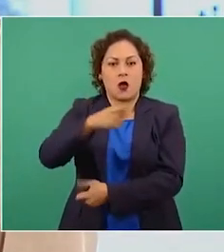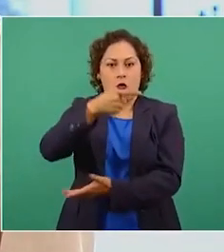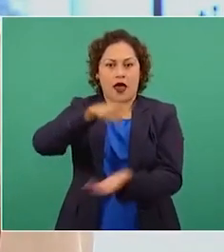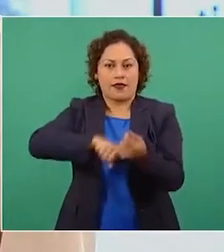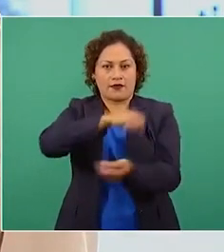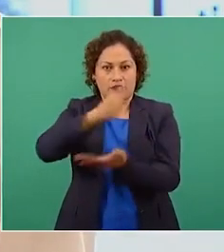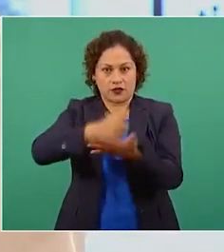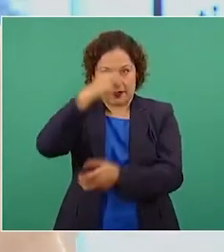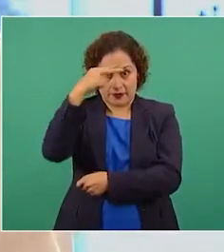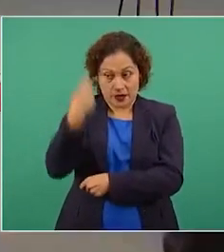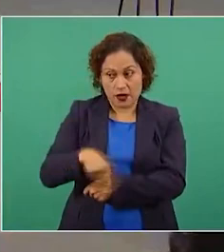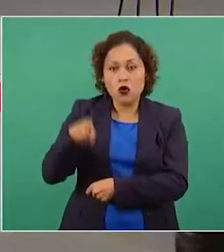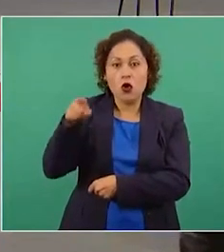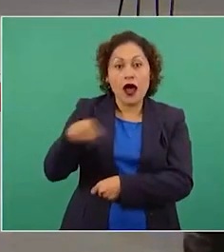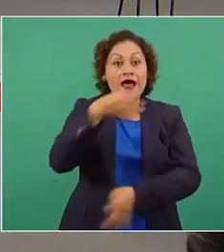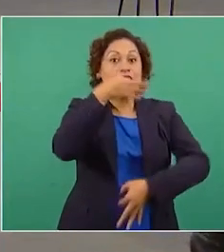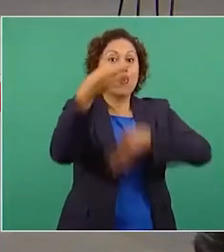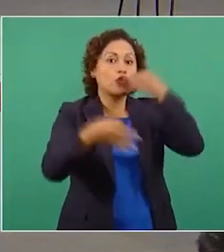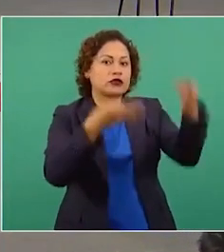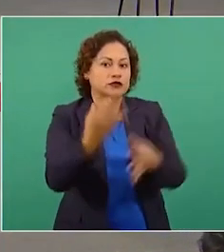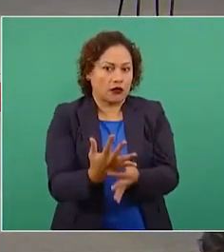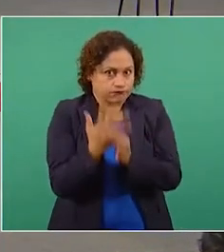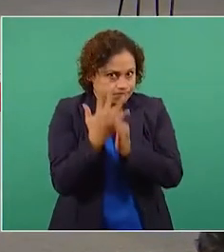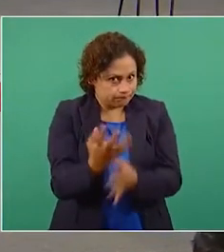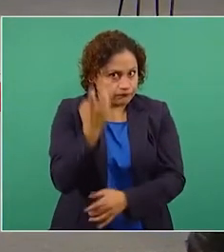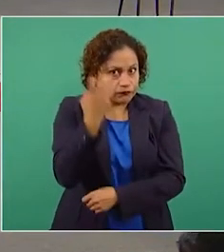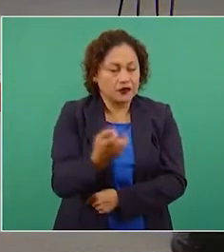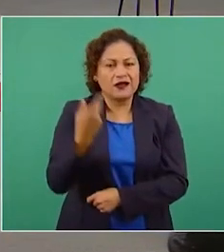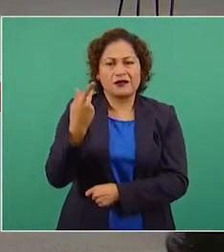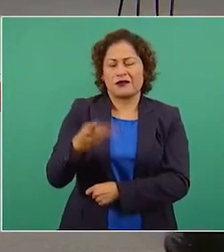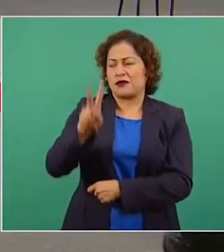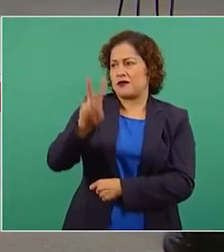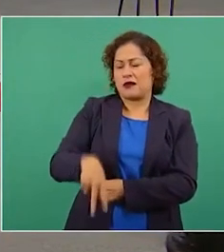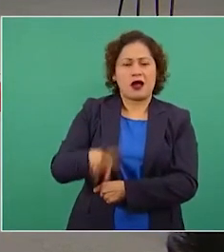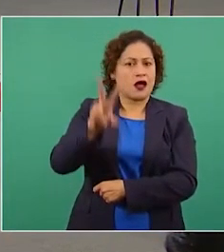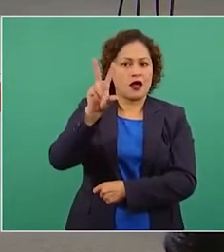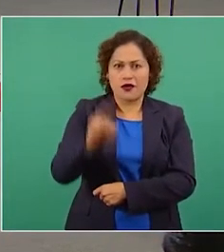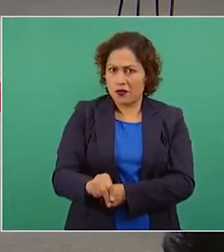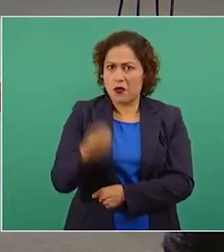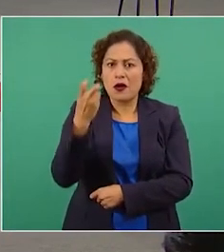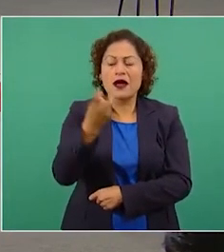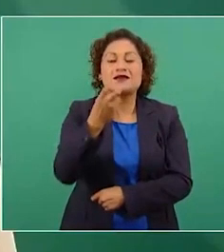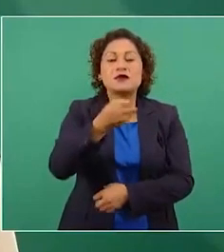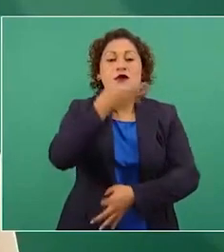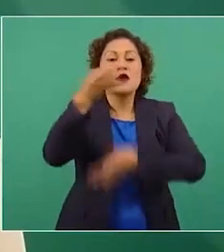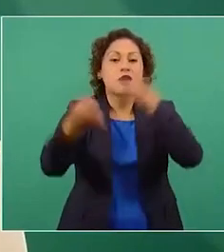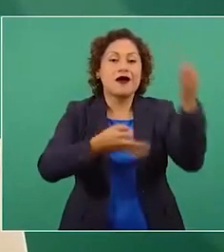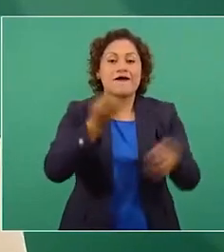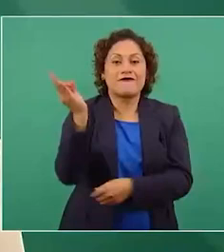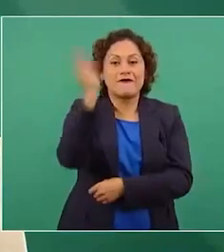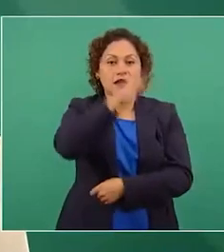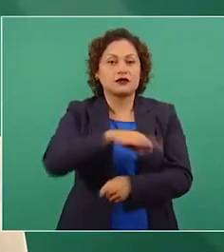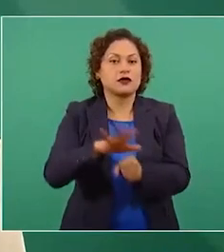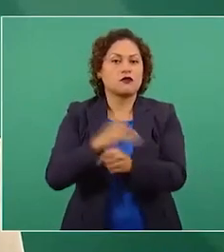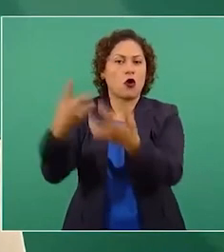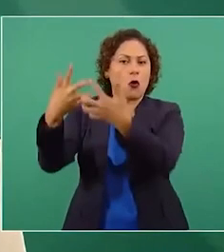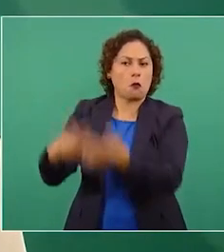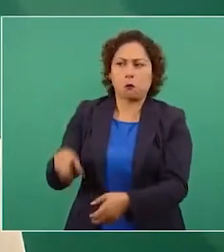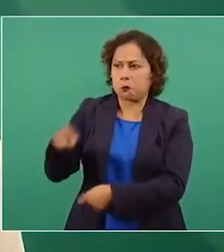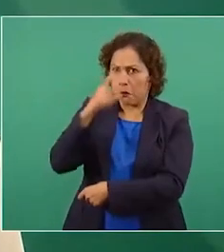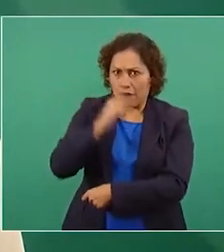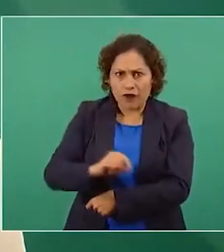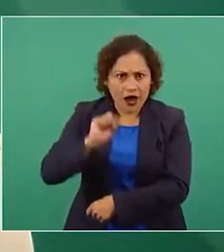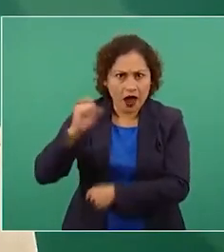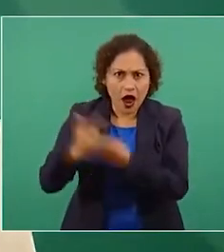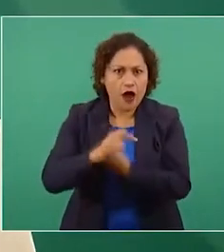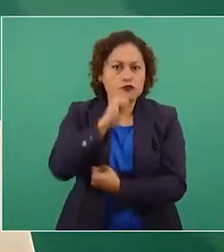lo que dice la nota. Pero es falso que haya una sola línea de conducción de alta presión del sistema Kutzamala a la Ciudad